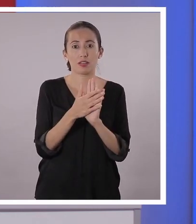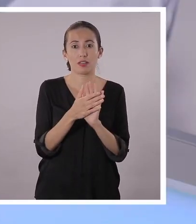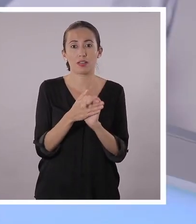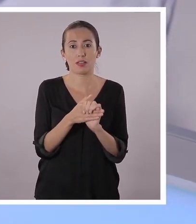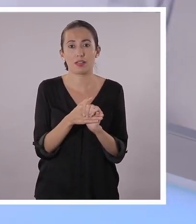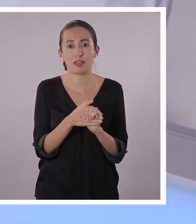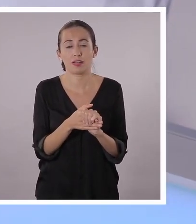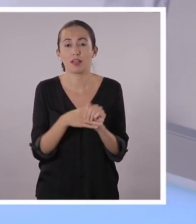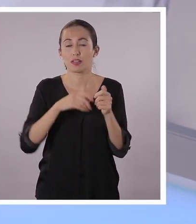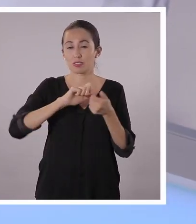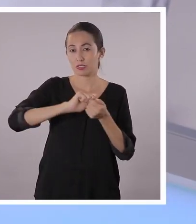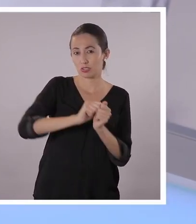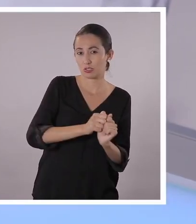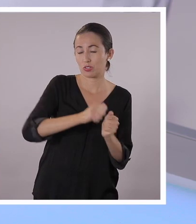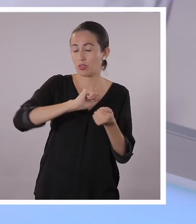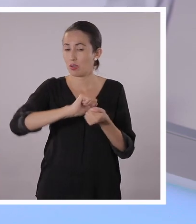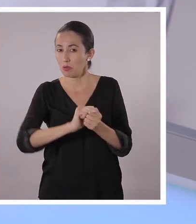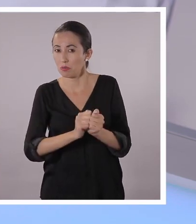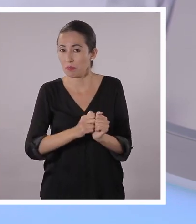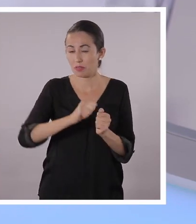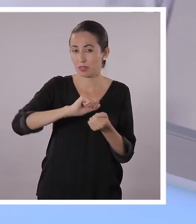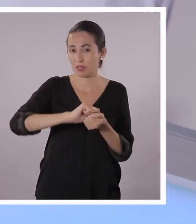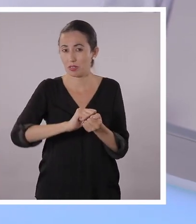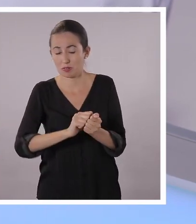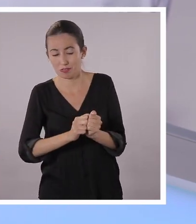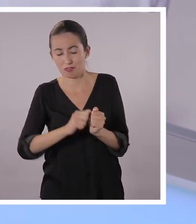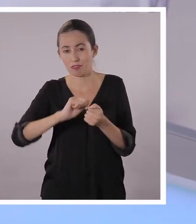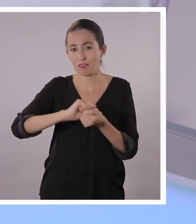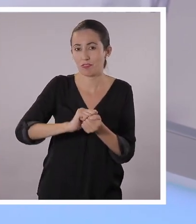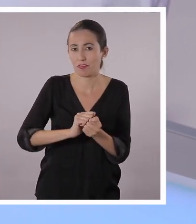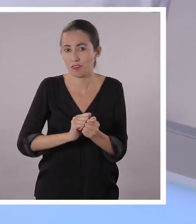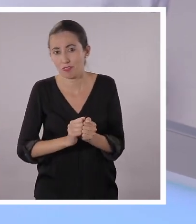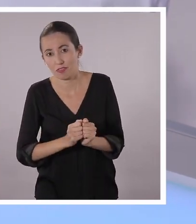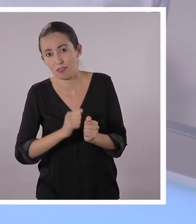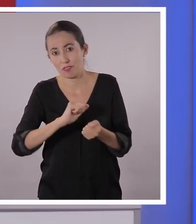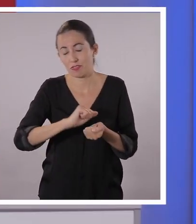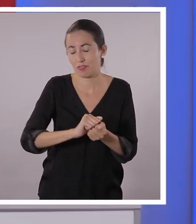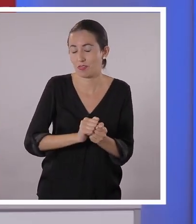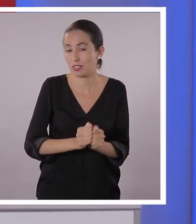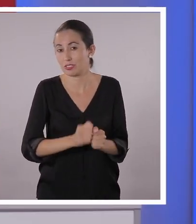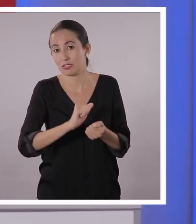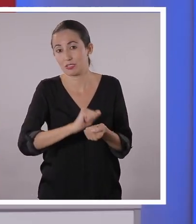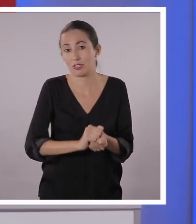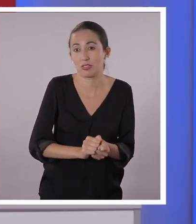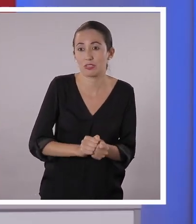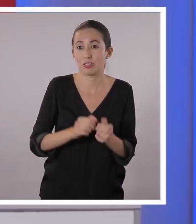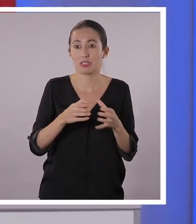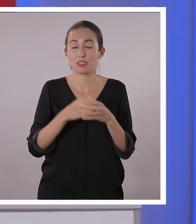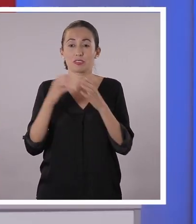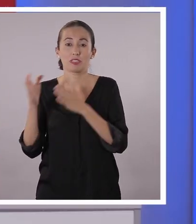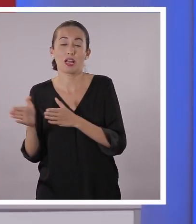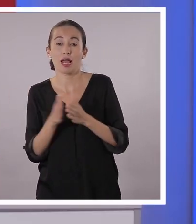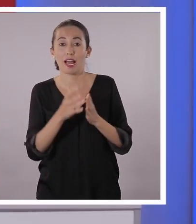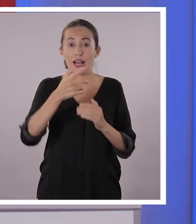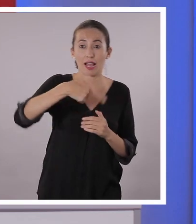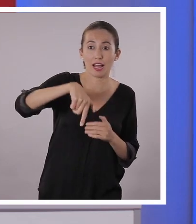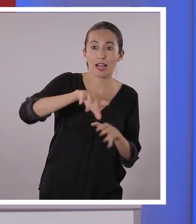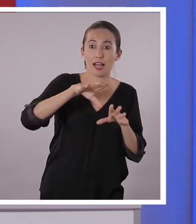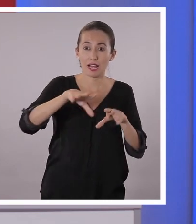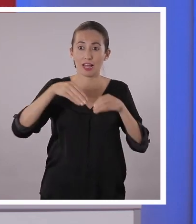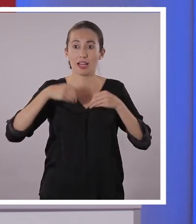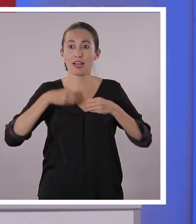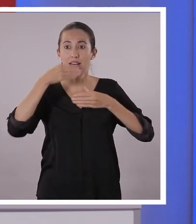nos toca terminar de ajustar nuestro perno. Hay que ajustarlo muy fuerte para que queden seguras las tarjetas en el trípode.